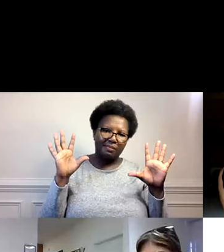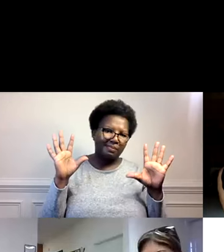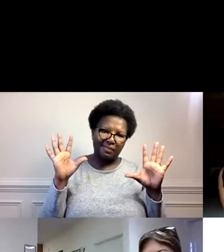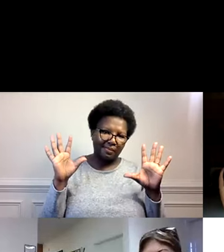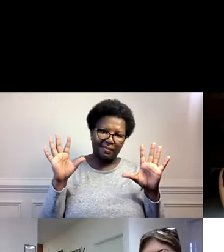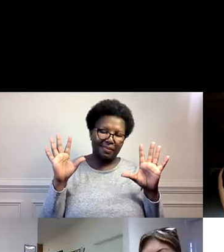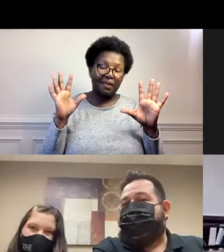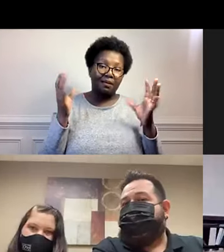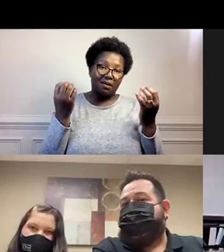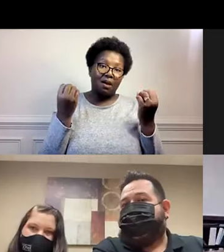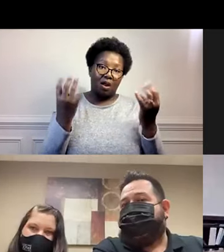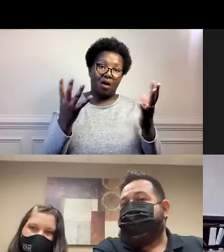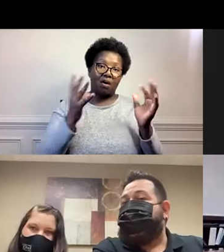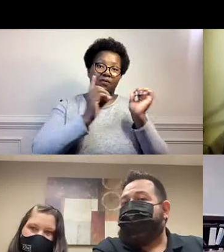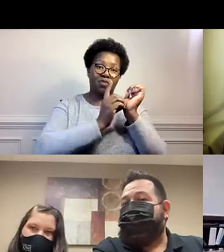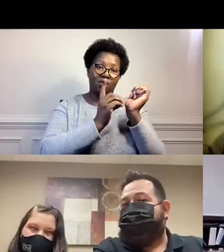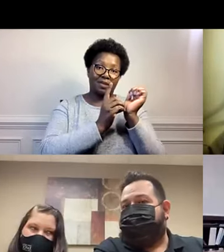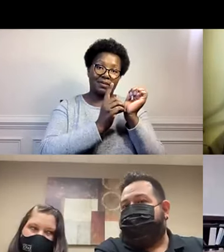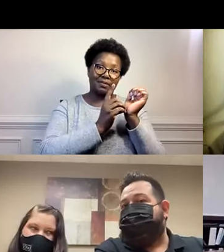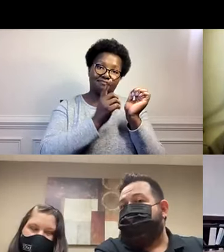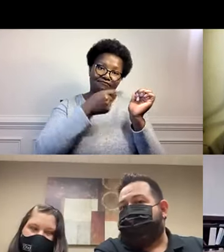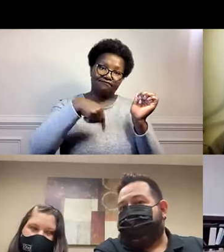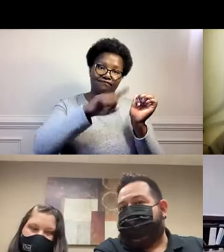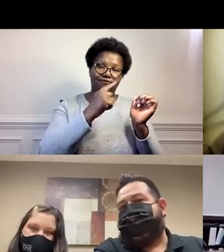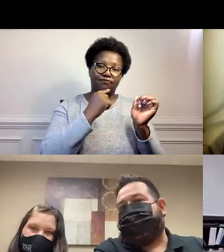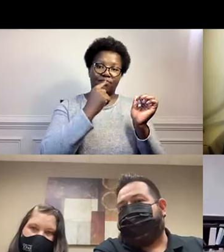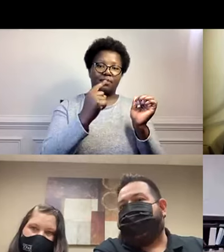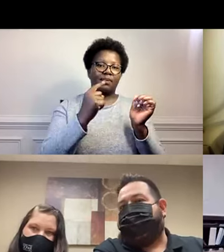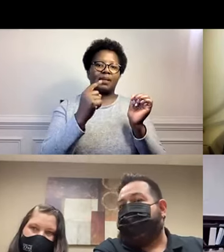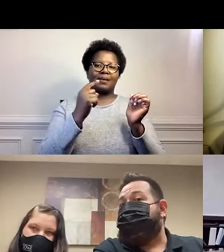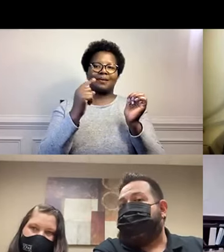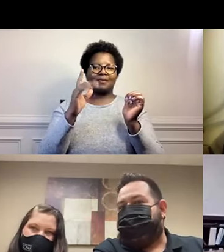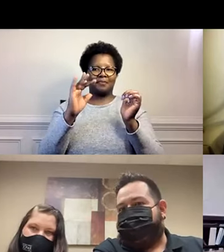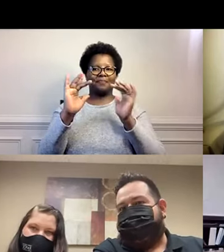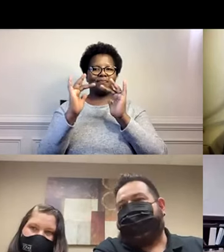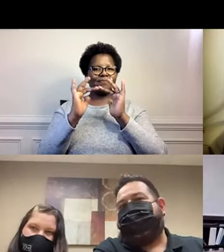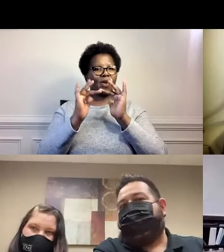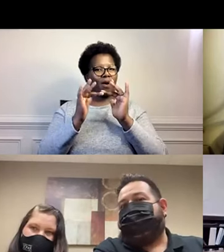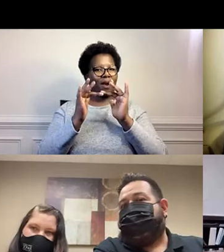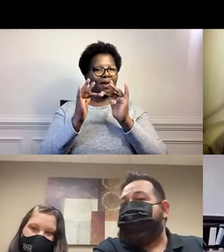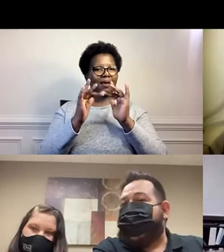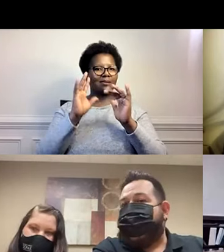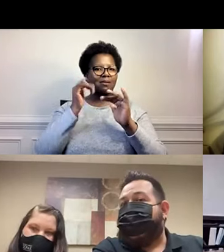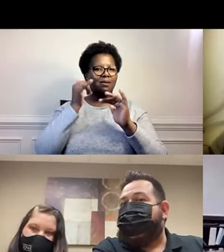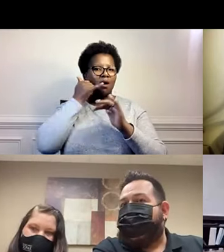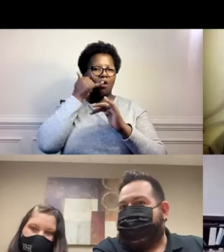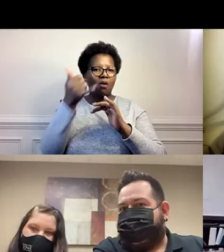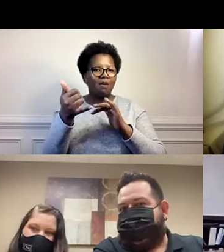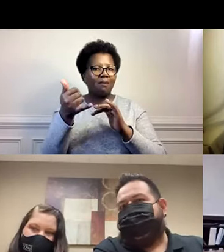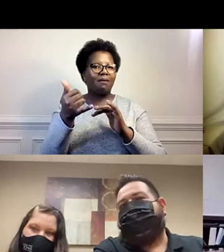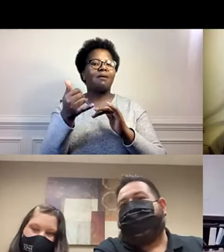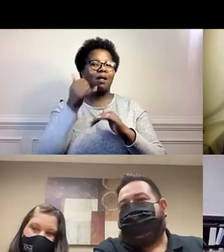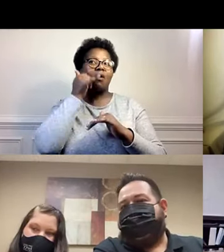clientes de salud de comportamiento. Así que hay muchos doctores que están haciendo visitas virtuales o por teléfono.